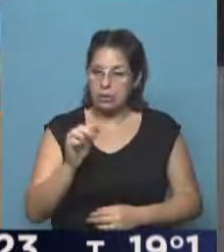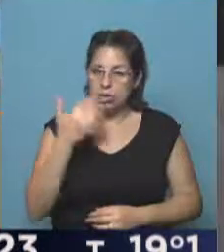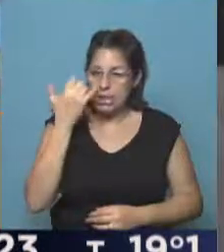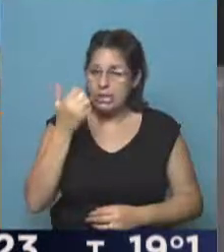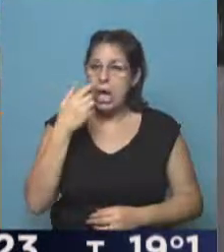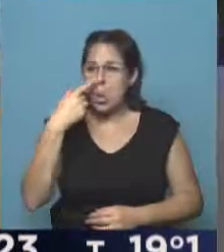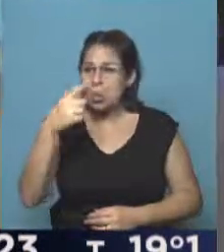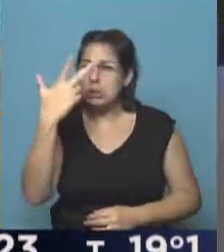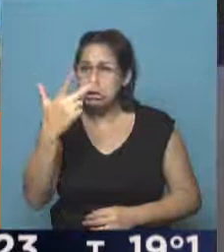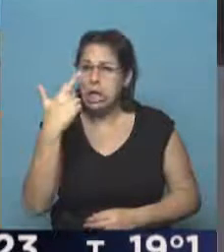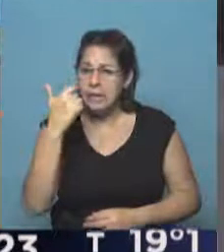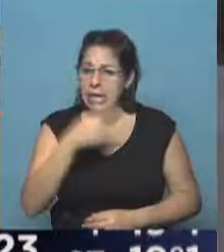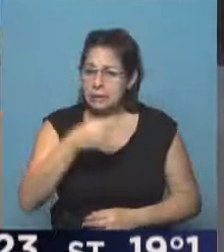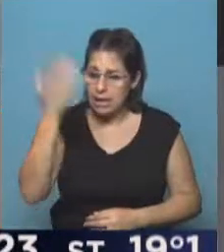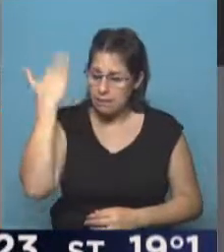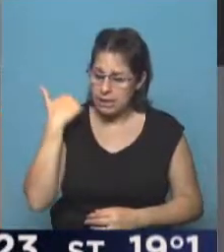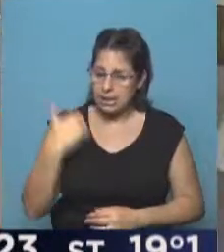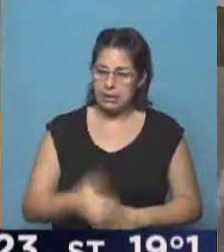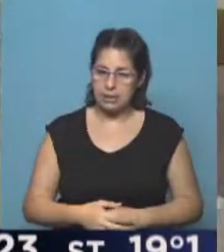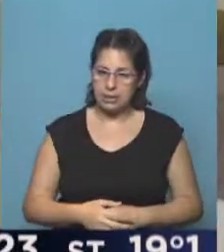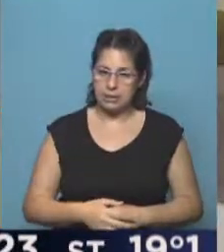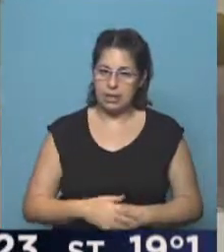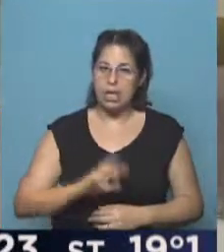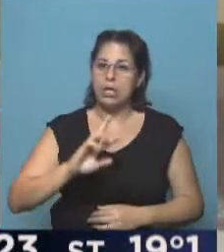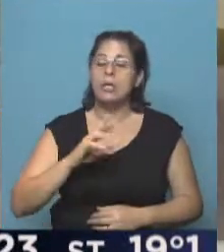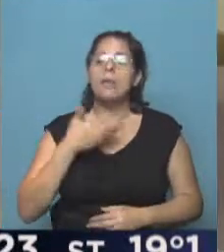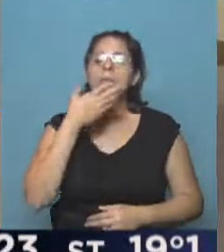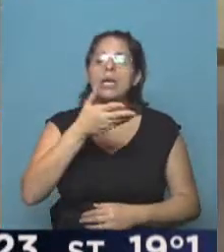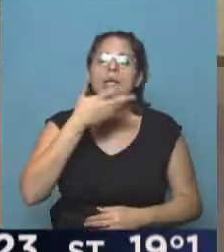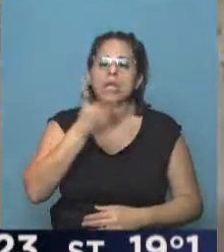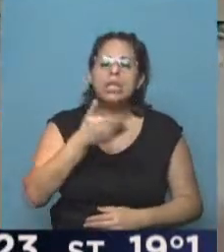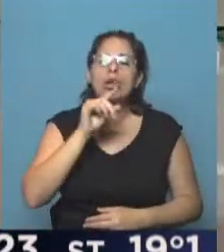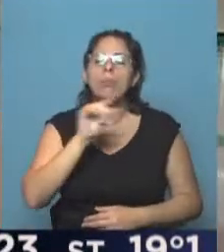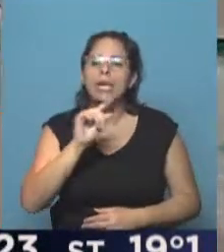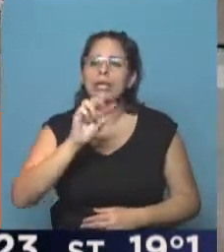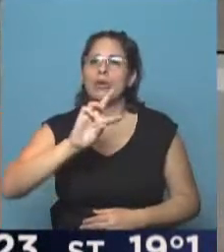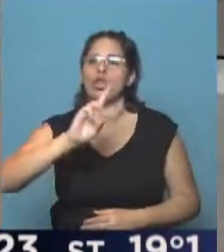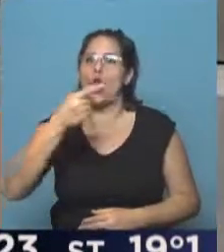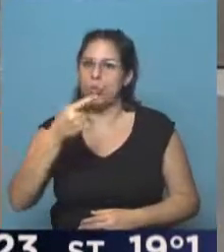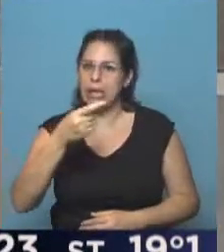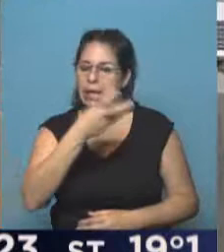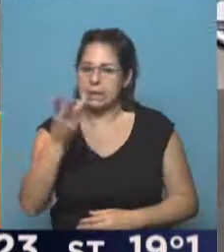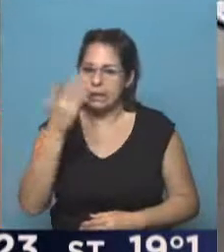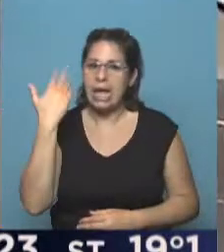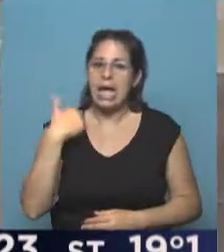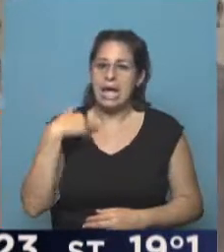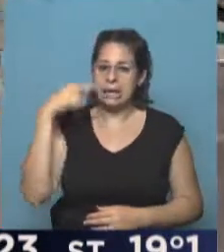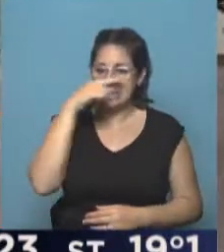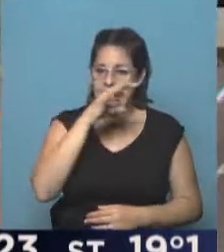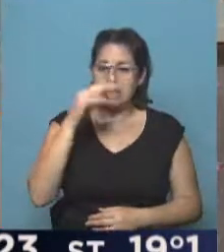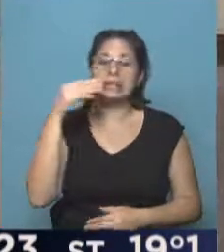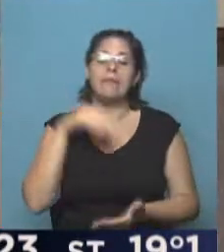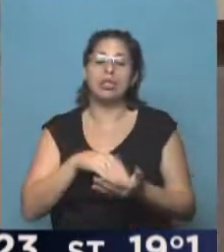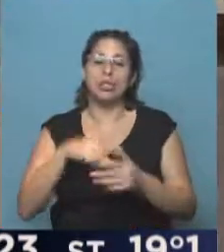últimos tres días de la semana pasada, se duplicaron el pedido de préstamos. Se daban 70 millones de pesos de préstamos por día,